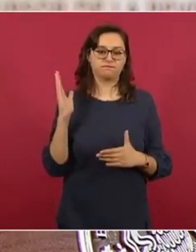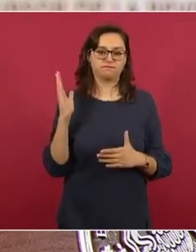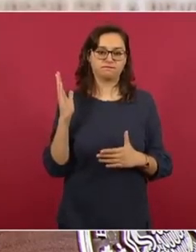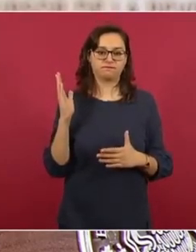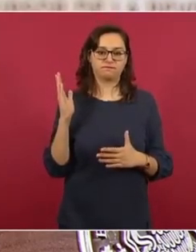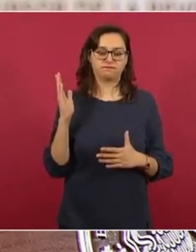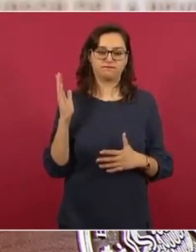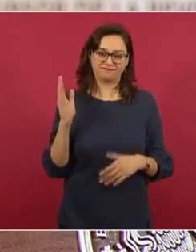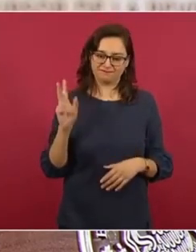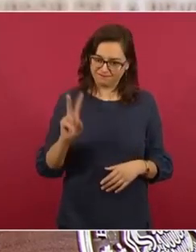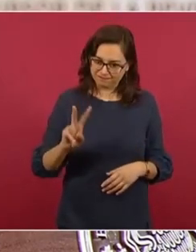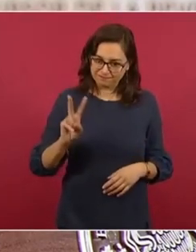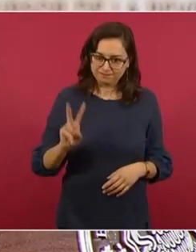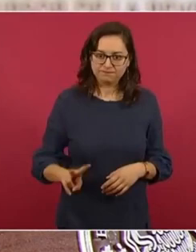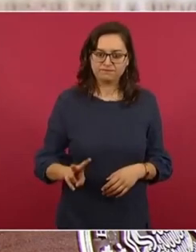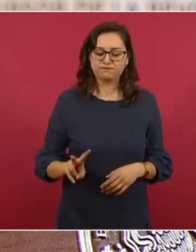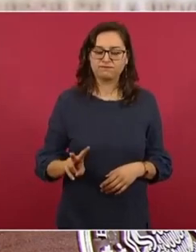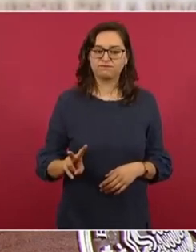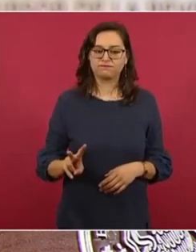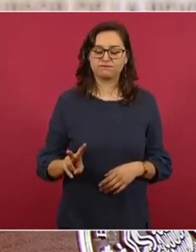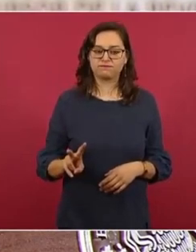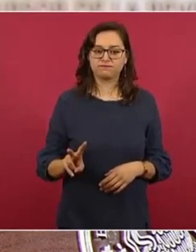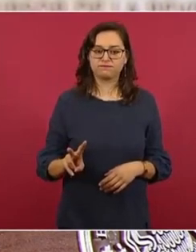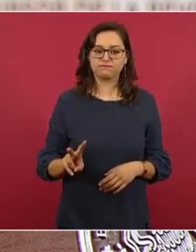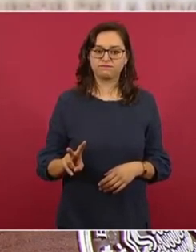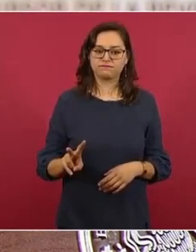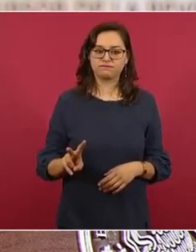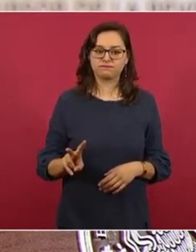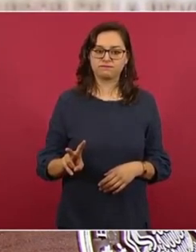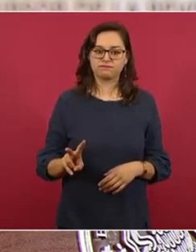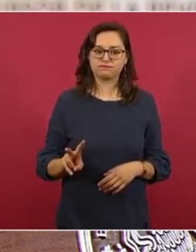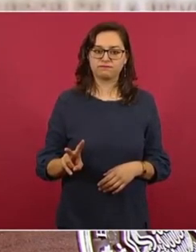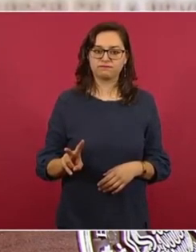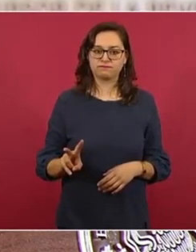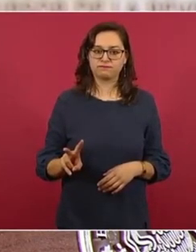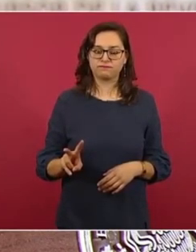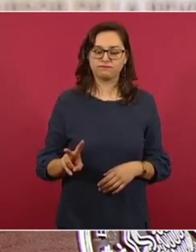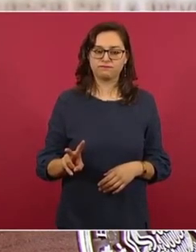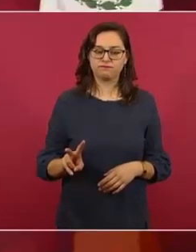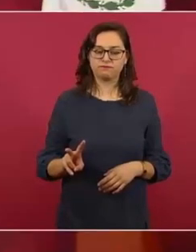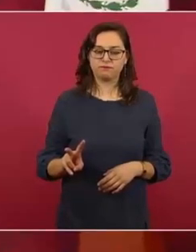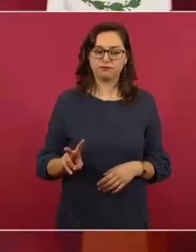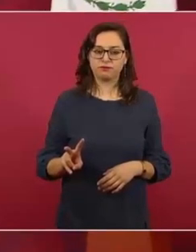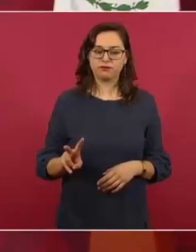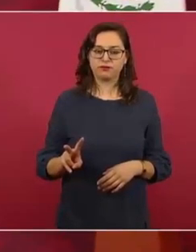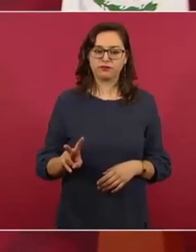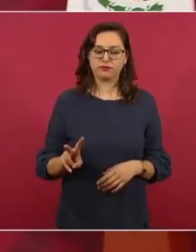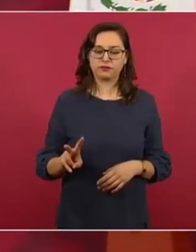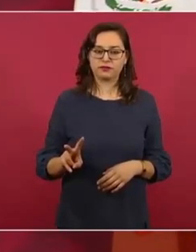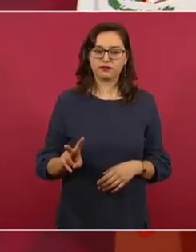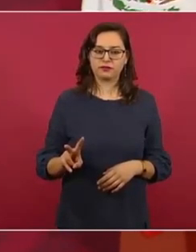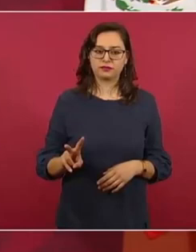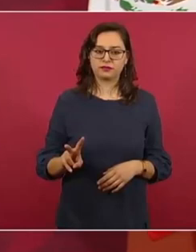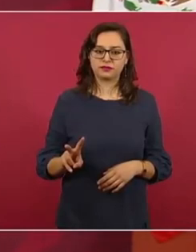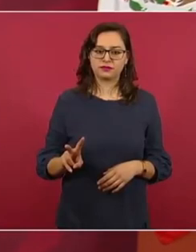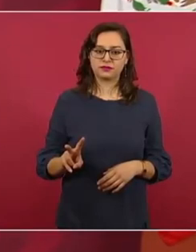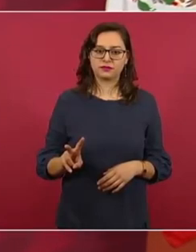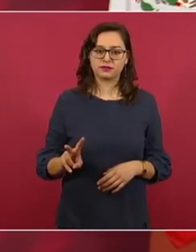cuánto orgullo para la gente que